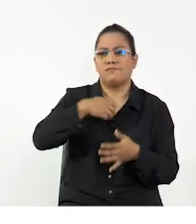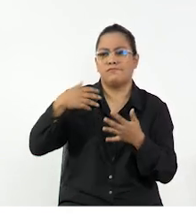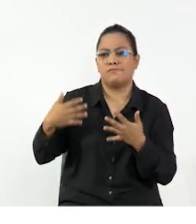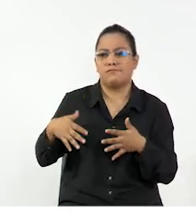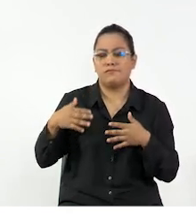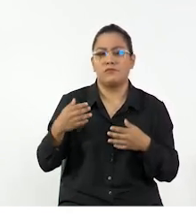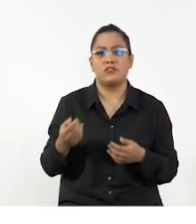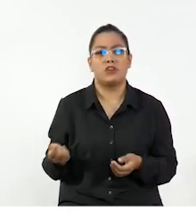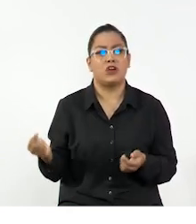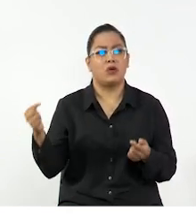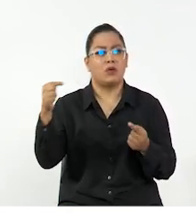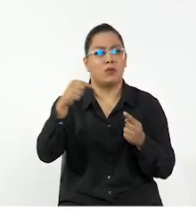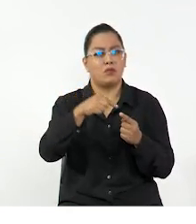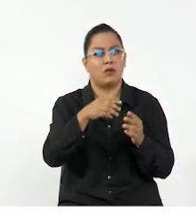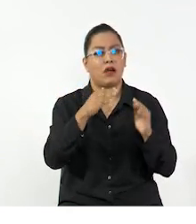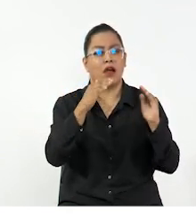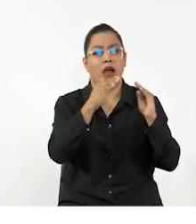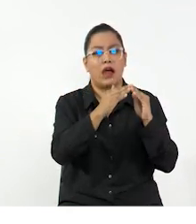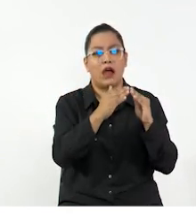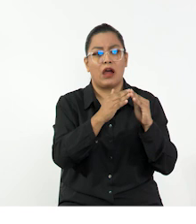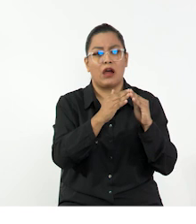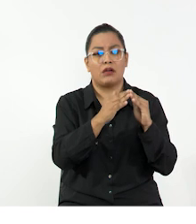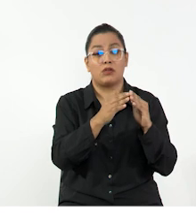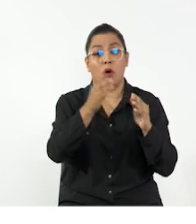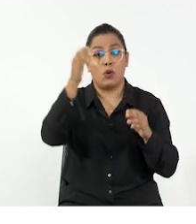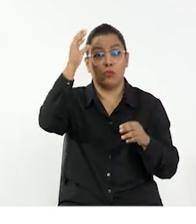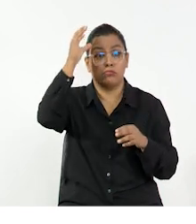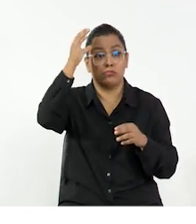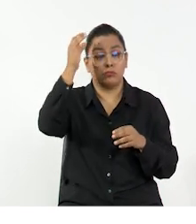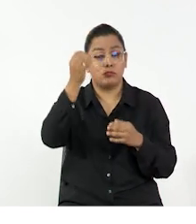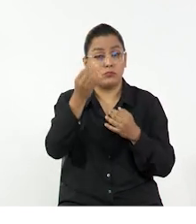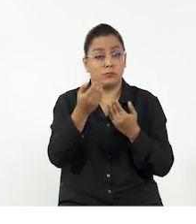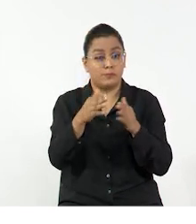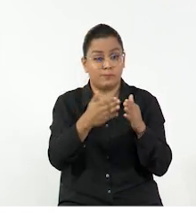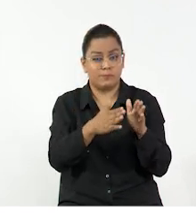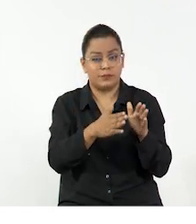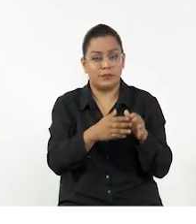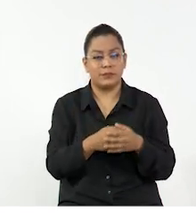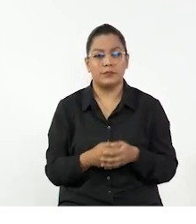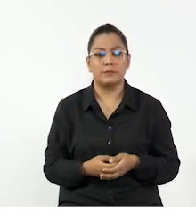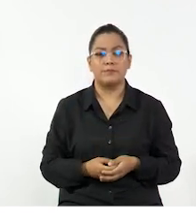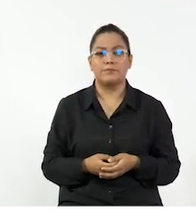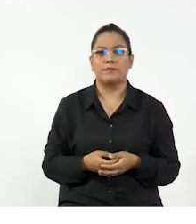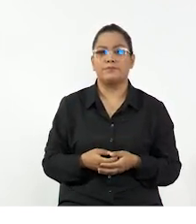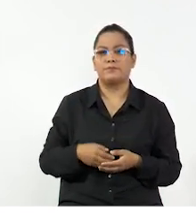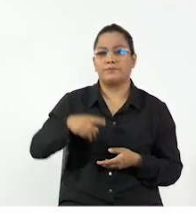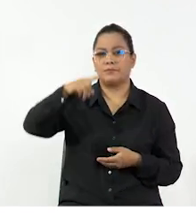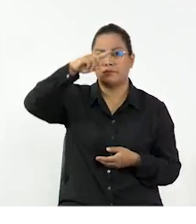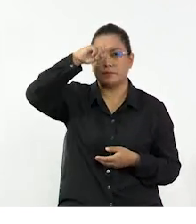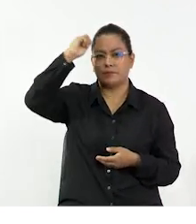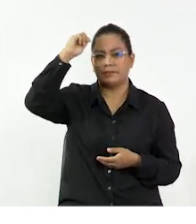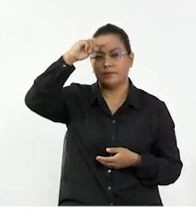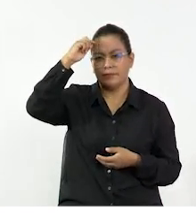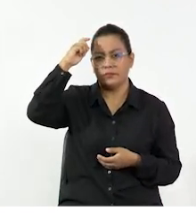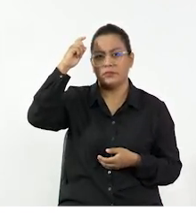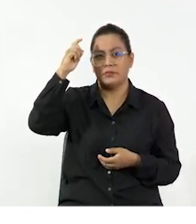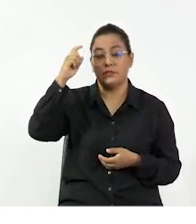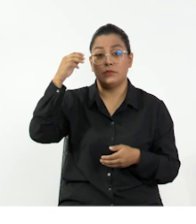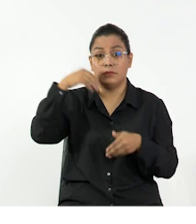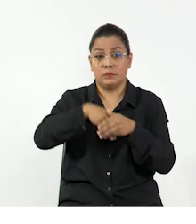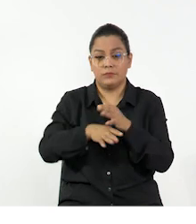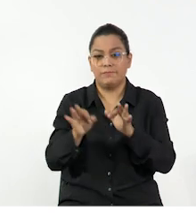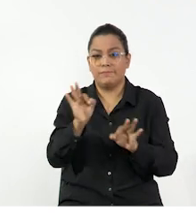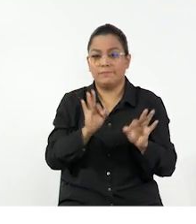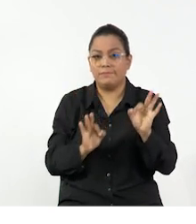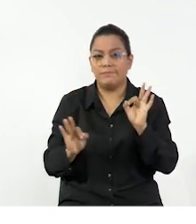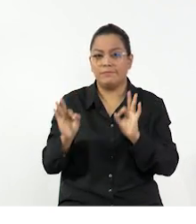un lugar, hacer tareas y regresar a nuestra casa o tiene un concepto propiamente físico. Cuando hablamos del trabajo